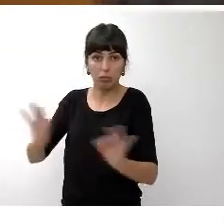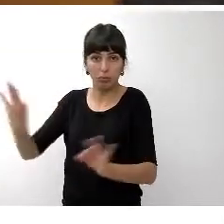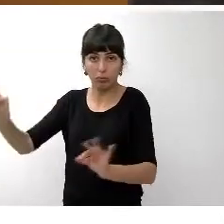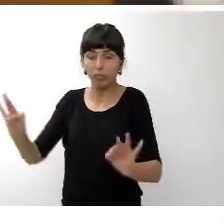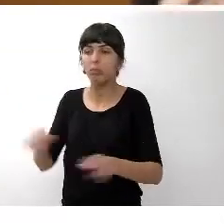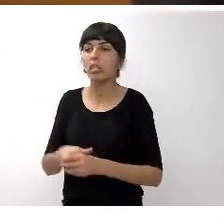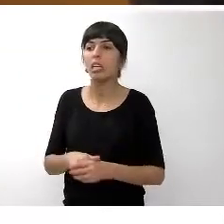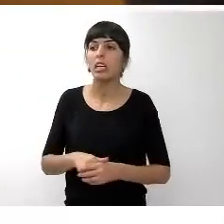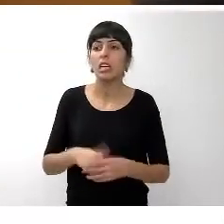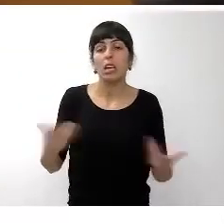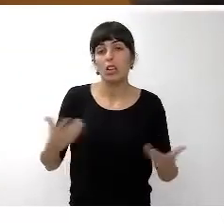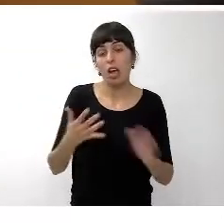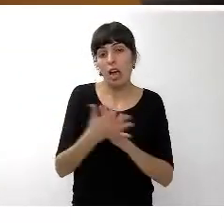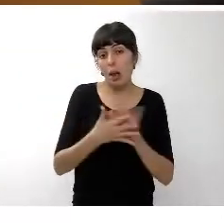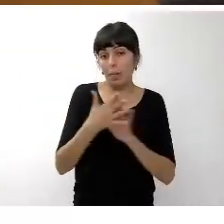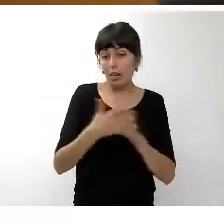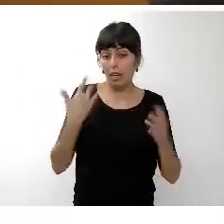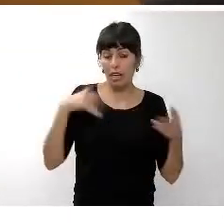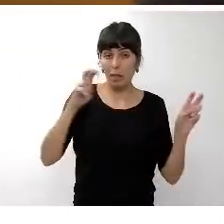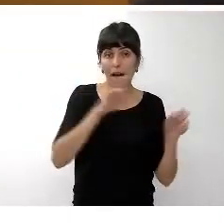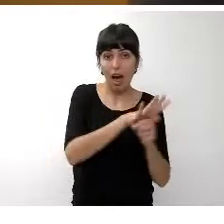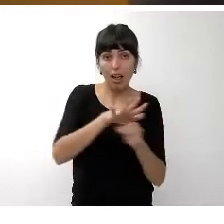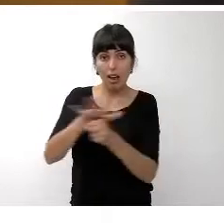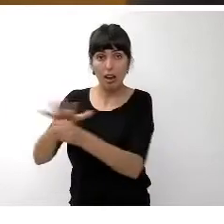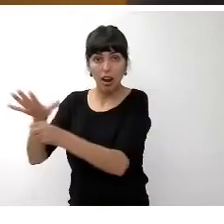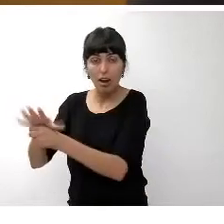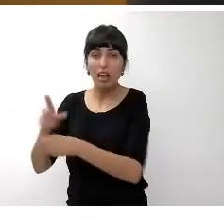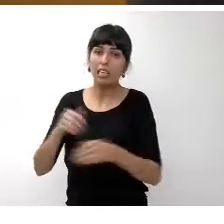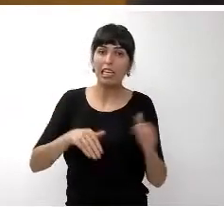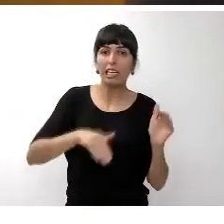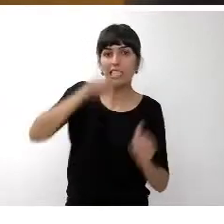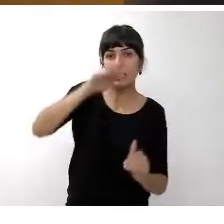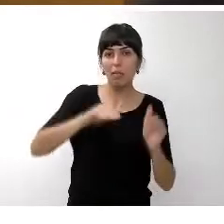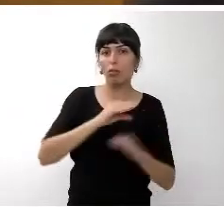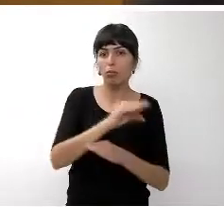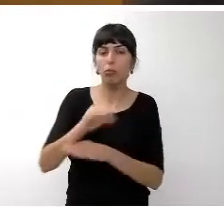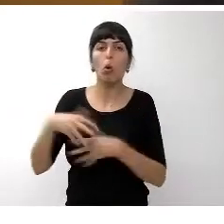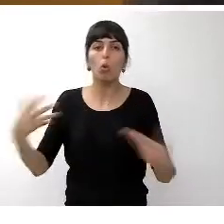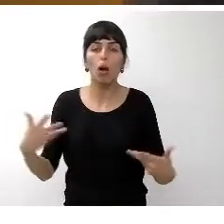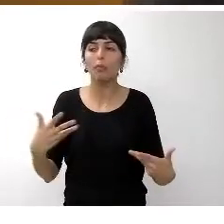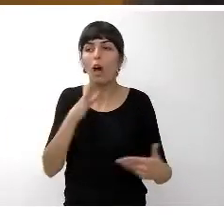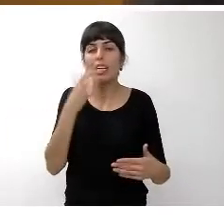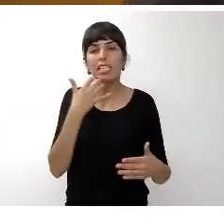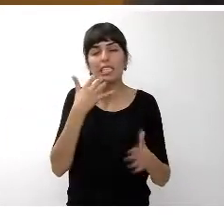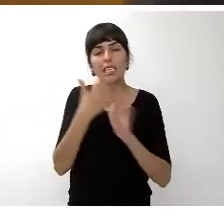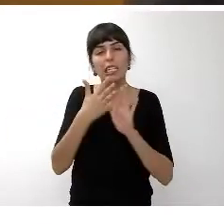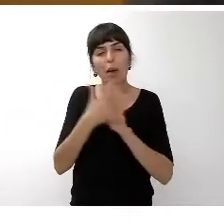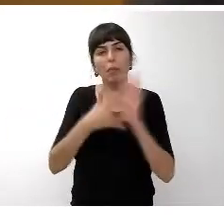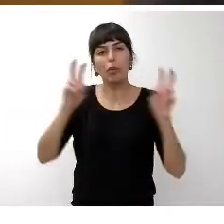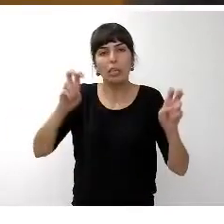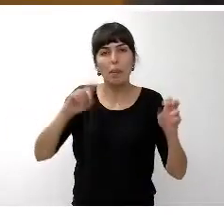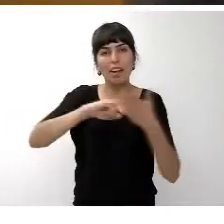explicado desde el punto de vista de las áreas cuáles son los crecimientos que han experimentado entrando en lo que es la clasificación funcional del gasto es decir